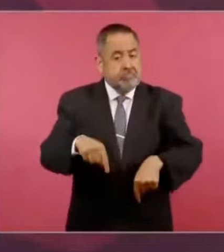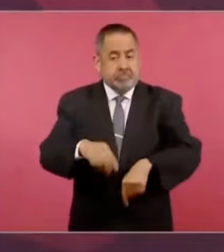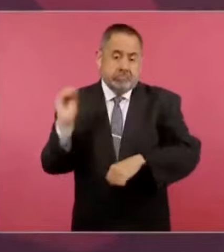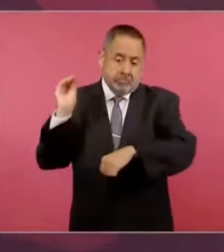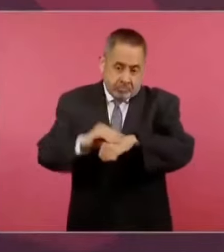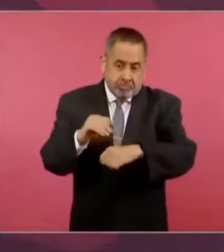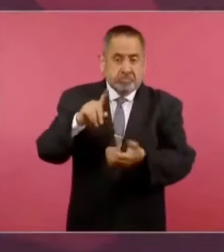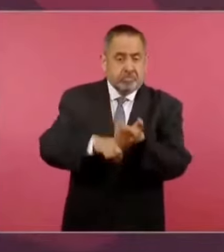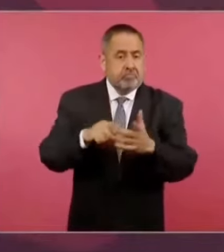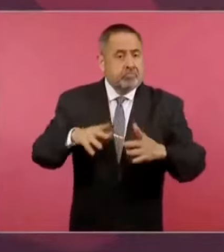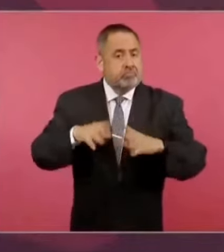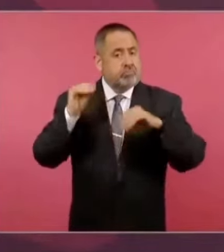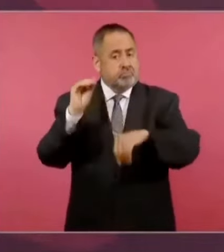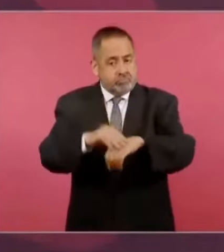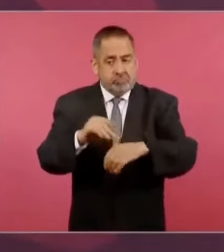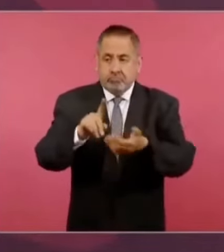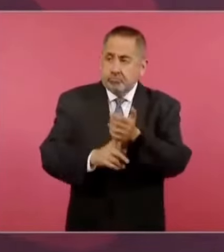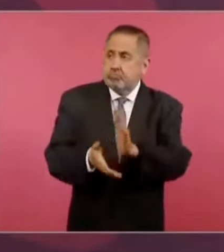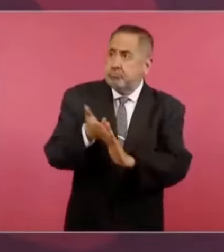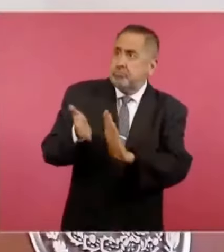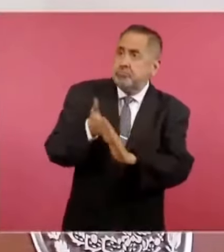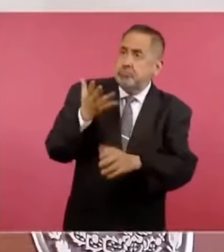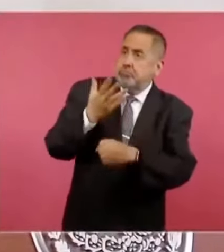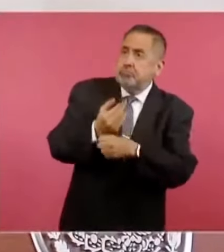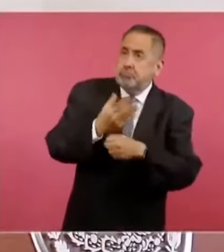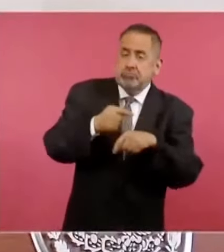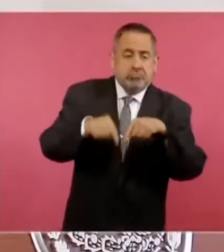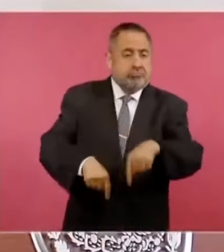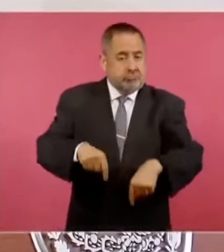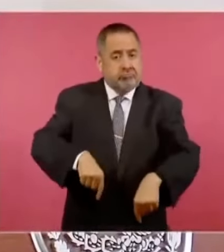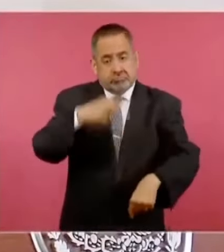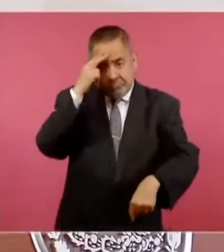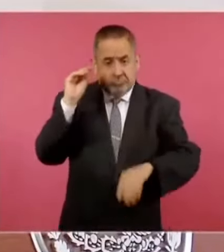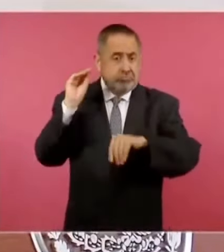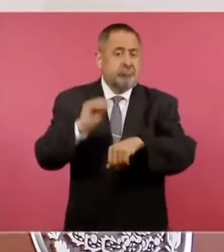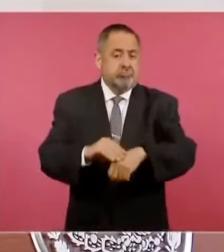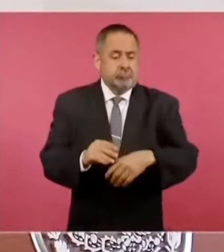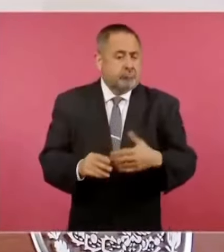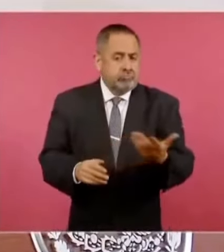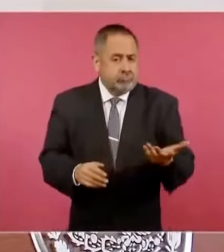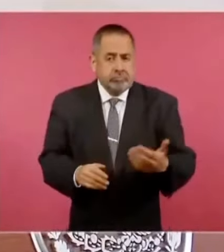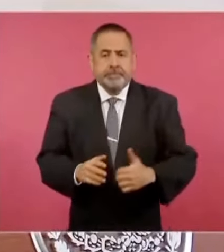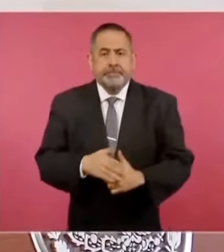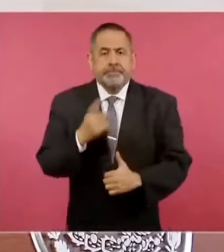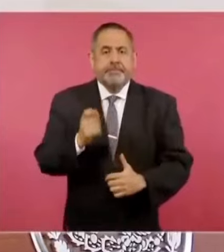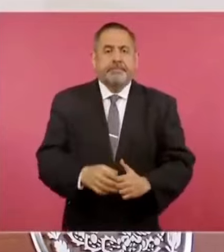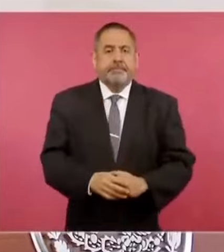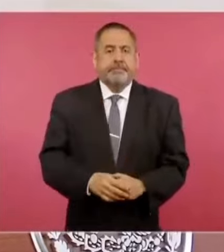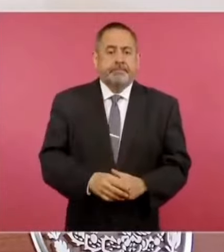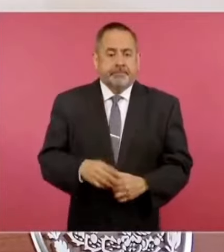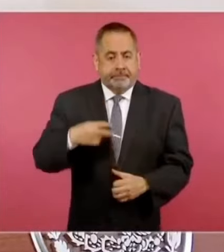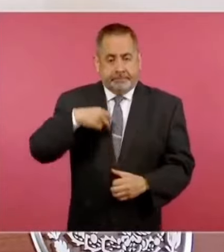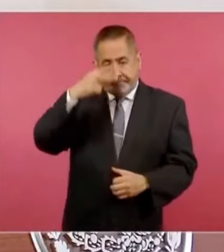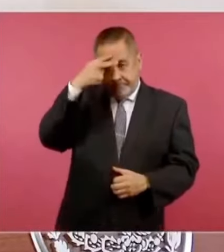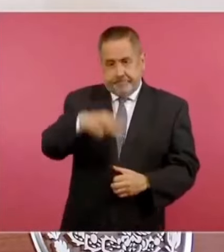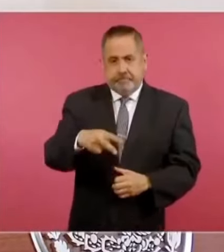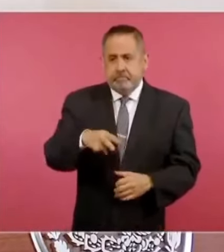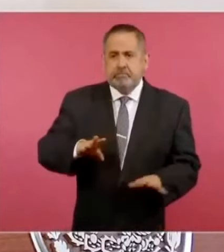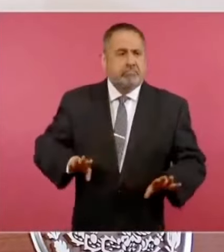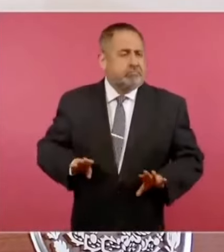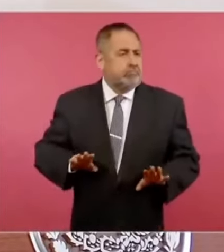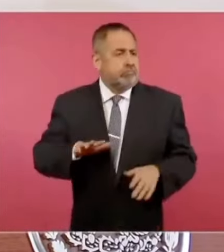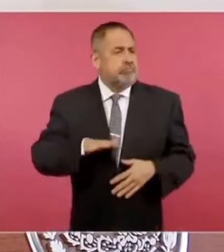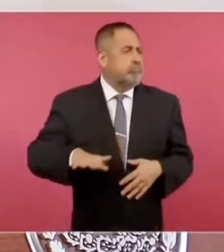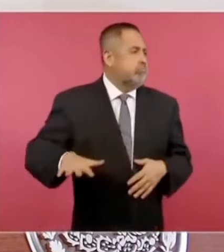instalándose en México porque México tiene condiciones